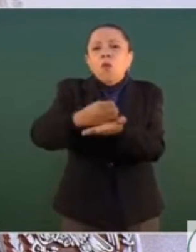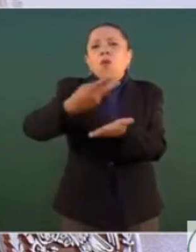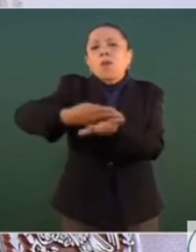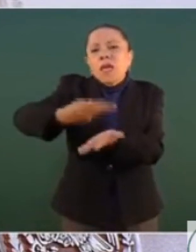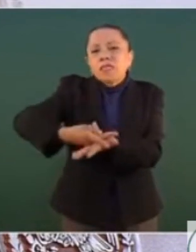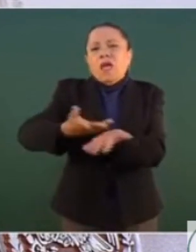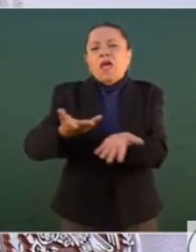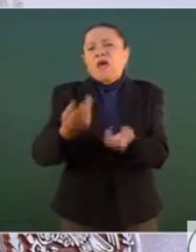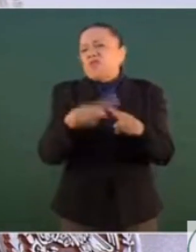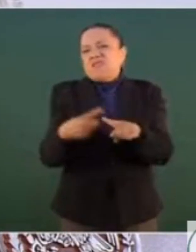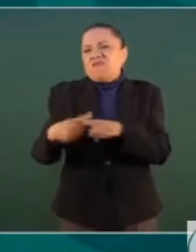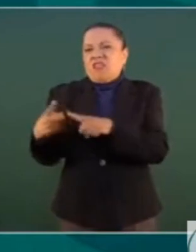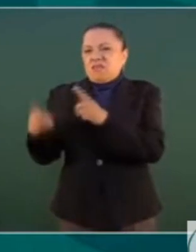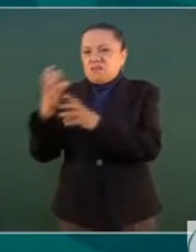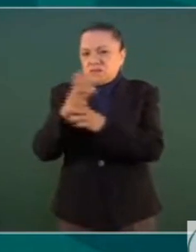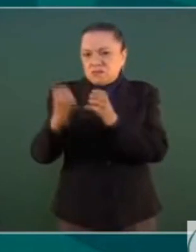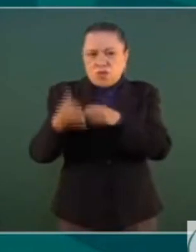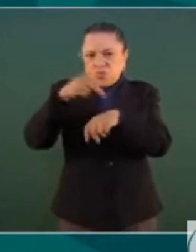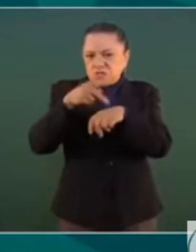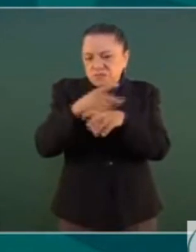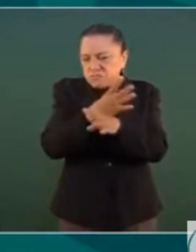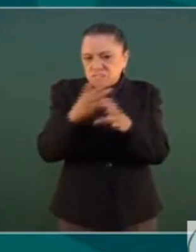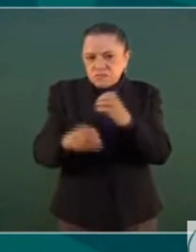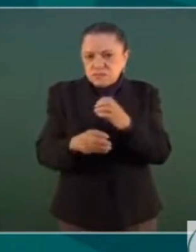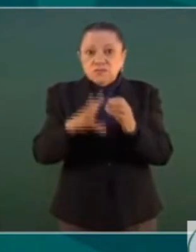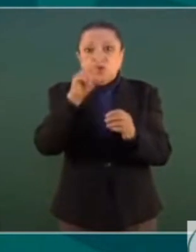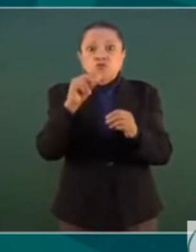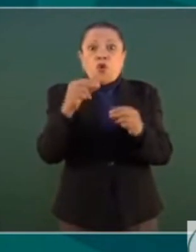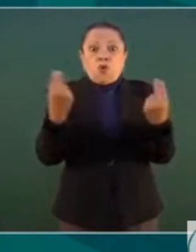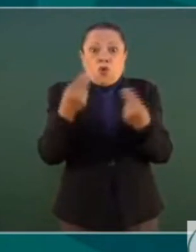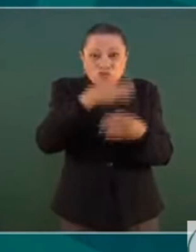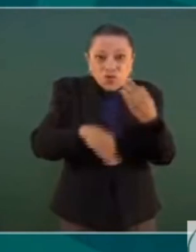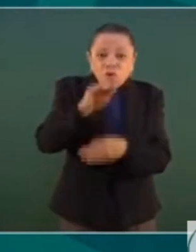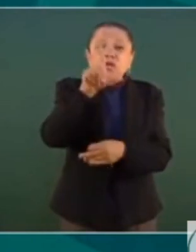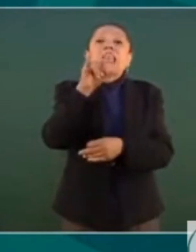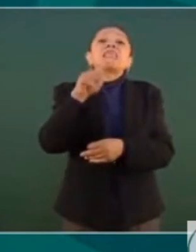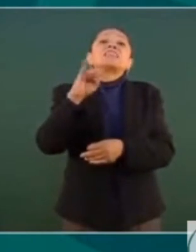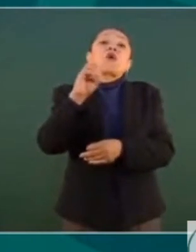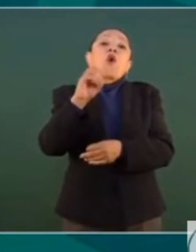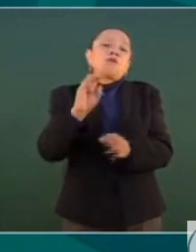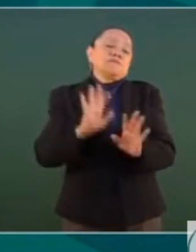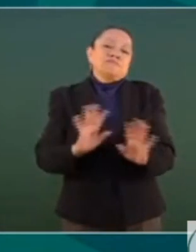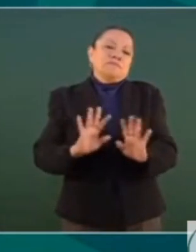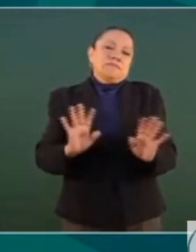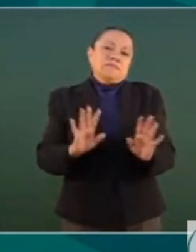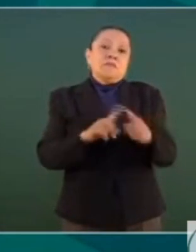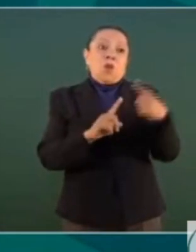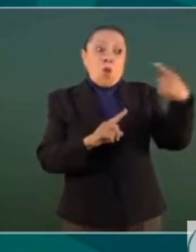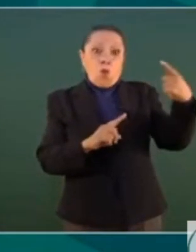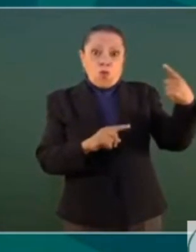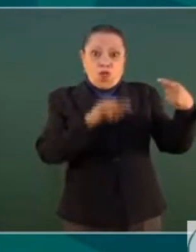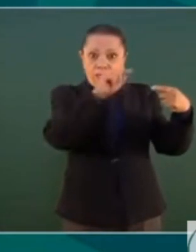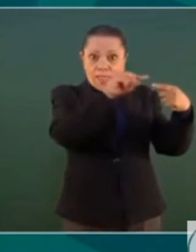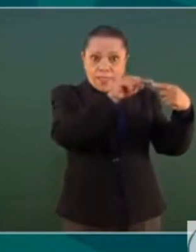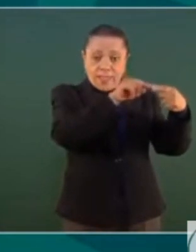mineral, no litio. No pueden, con esa concesión, decir,